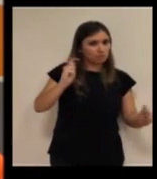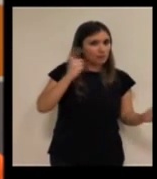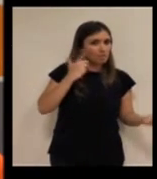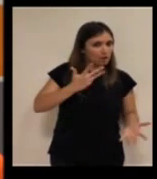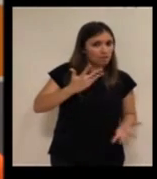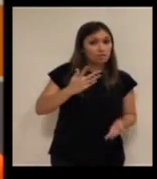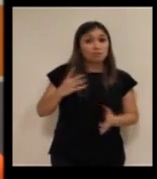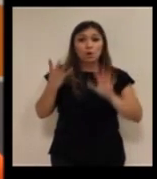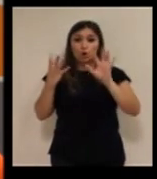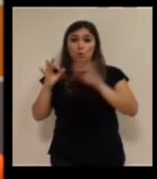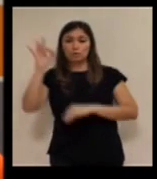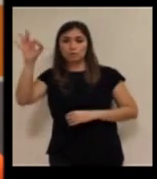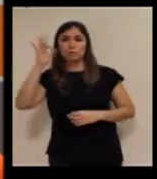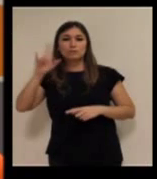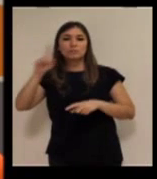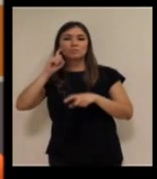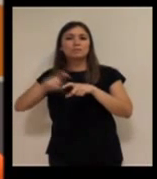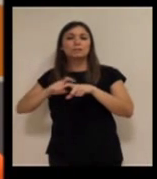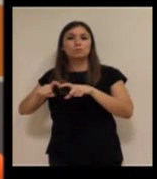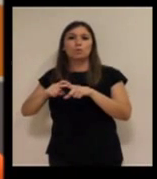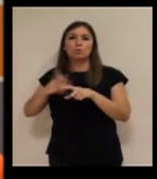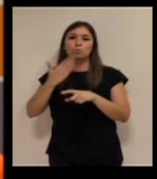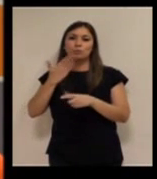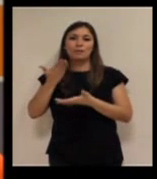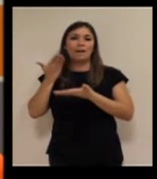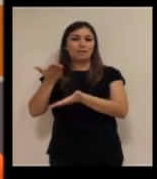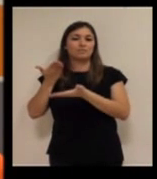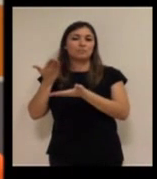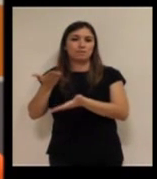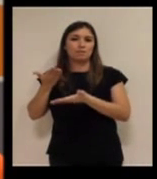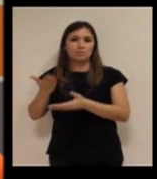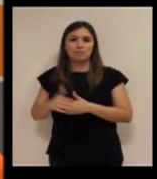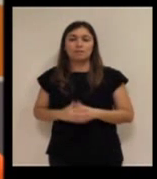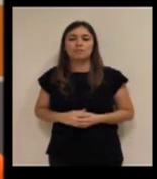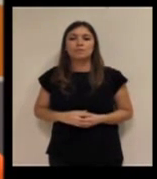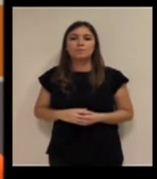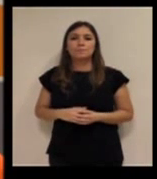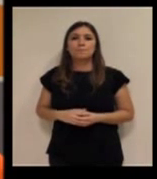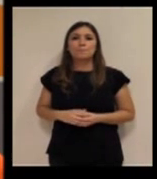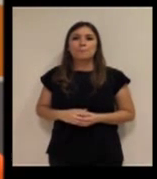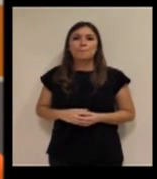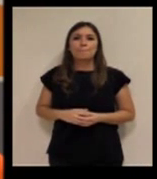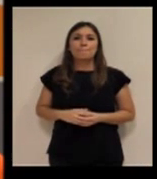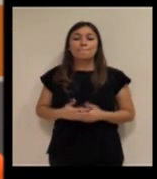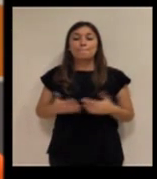emergencias y un 90% es más en plan asistencial